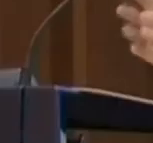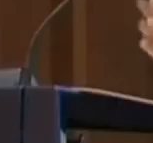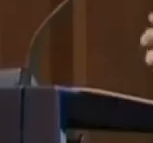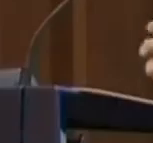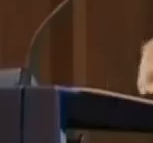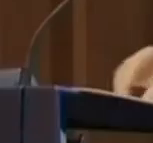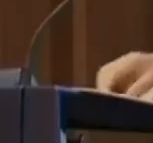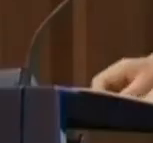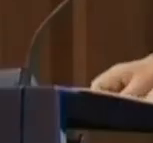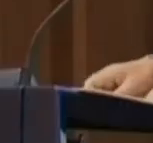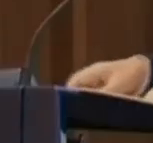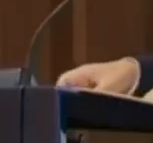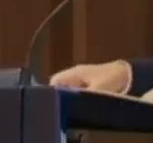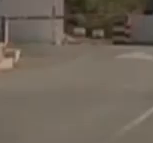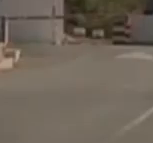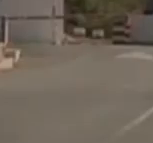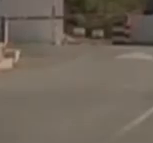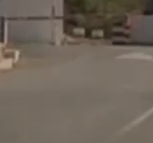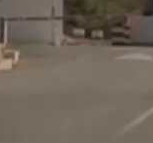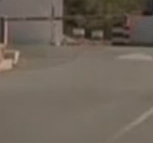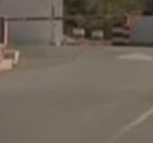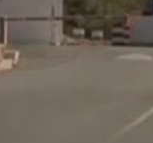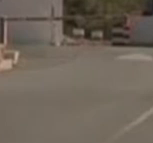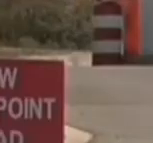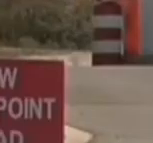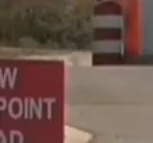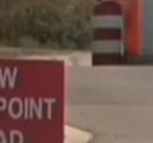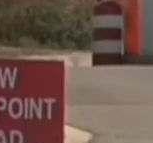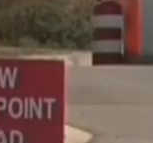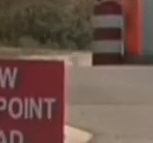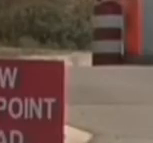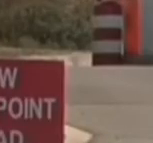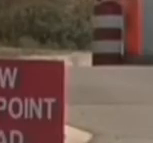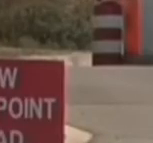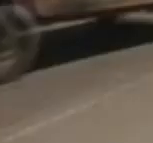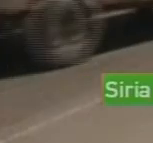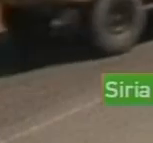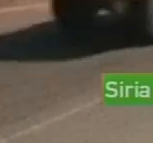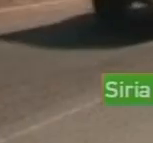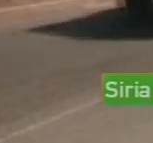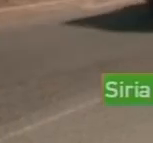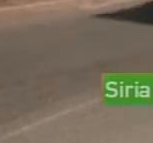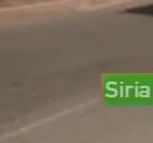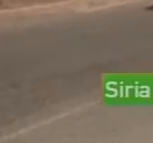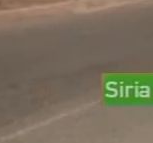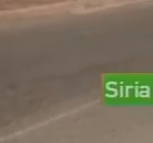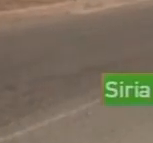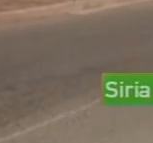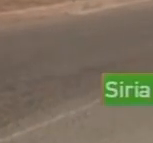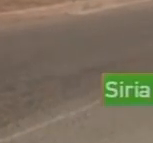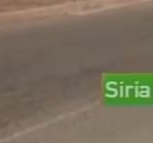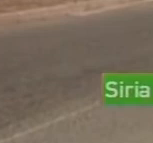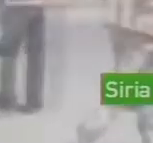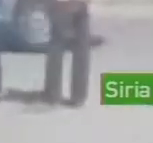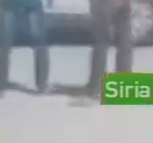Con Estados Unidos decidido a atacar, Naciones Unidas estudia si existen evidencias del uso de sustancias químicas en Siria